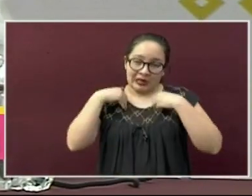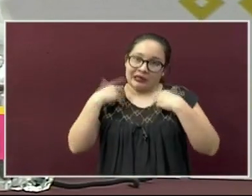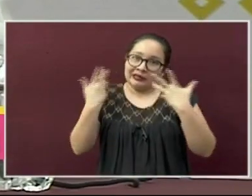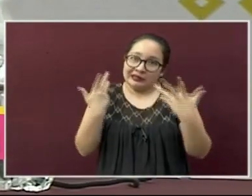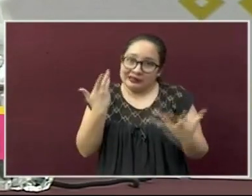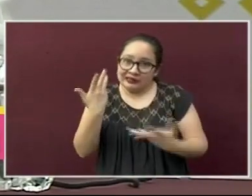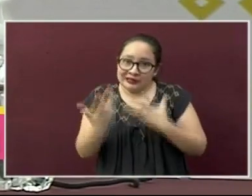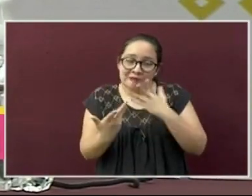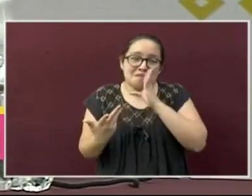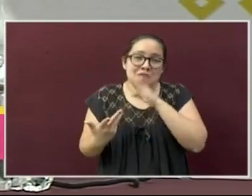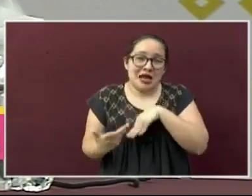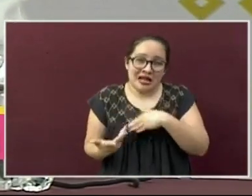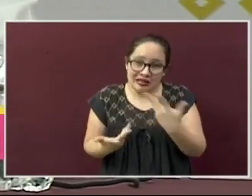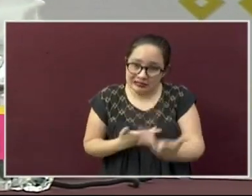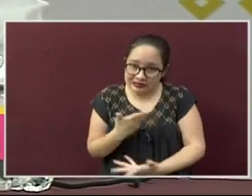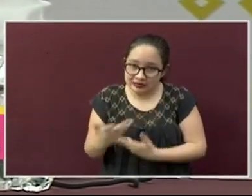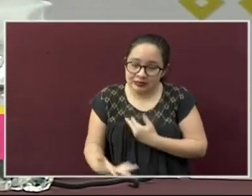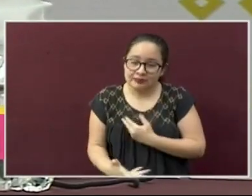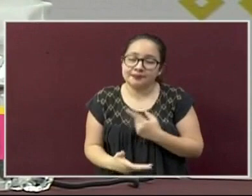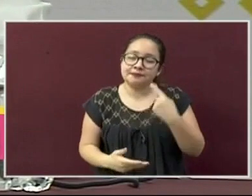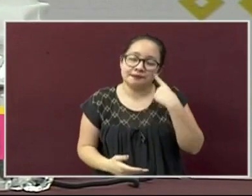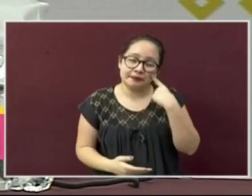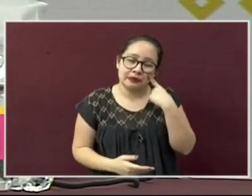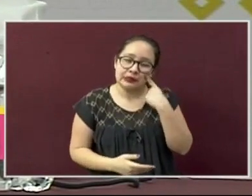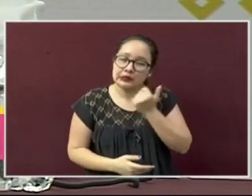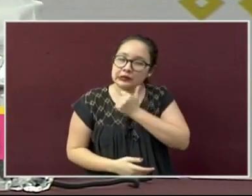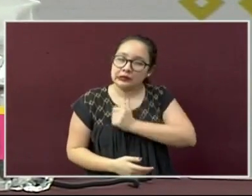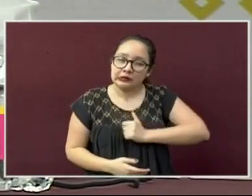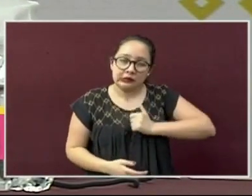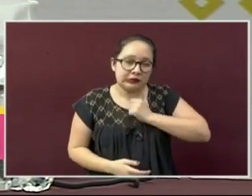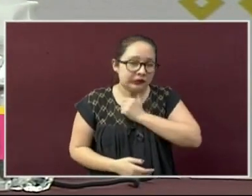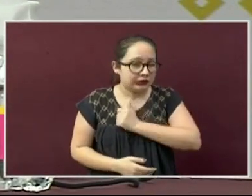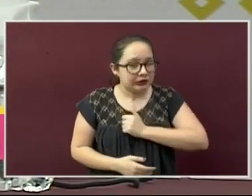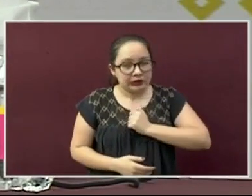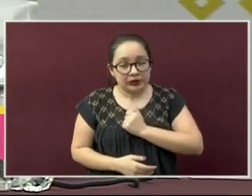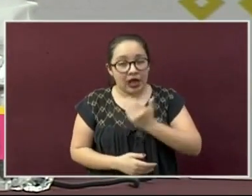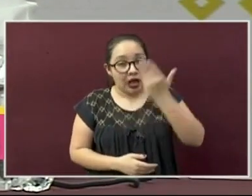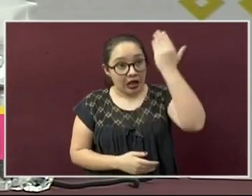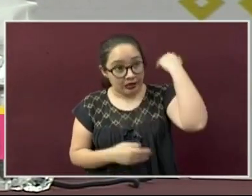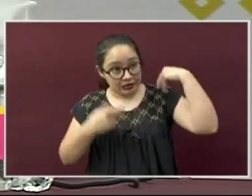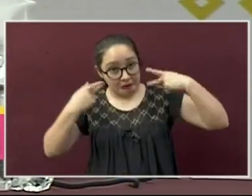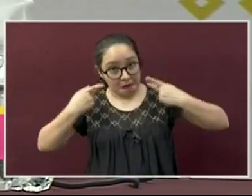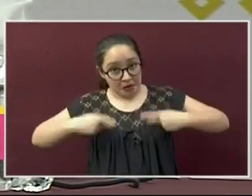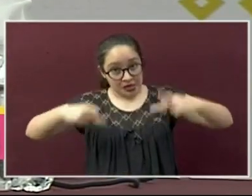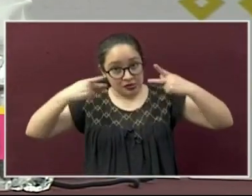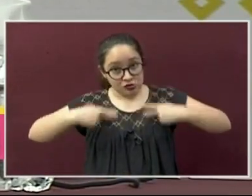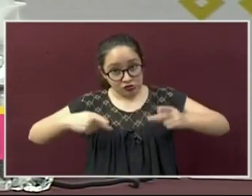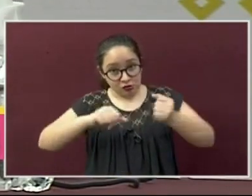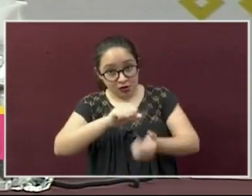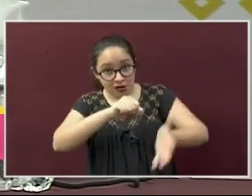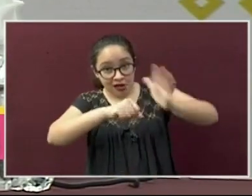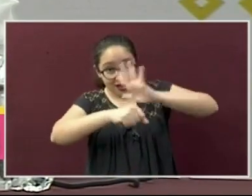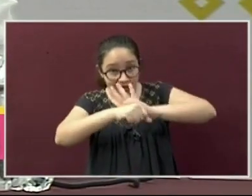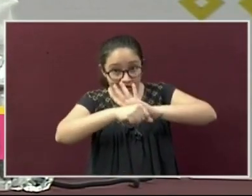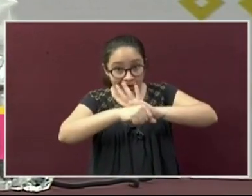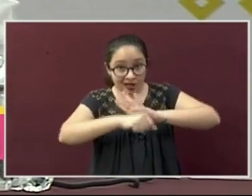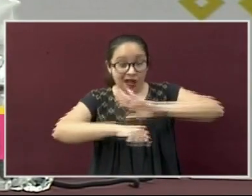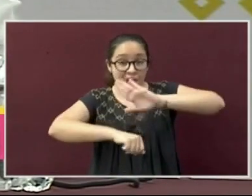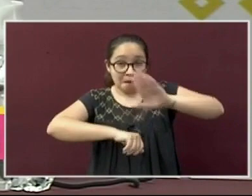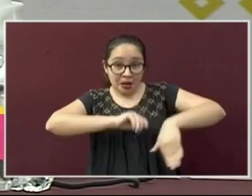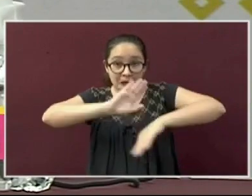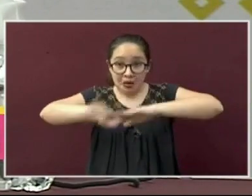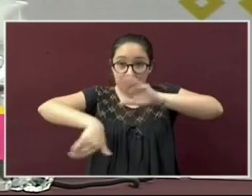Desafortunadamente, muchos pacientes de coronavirus que murieron presentaban esta enfermedad,